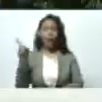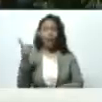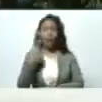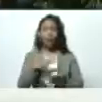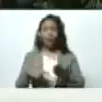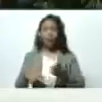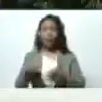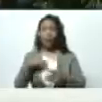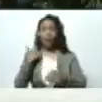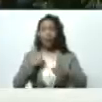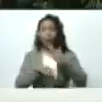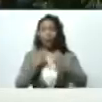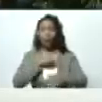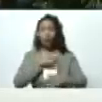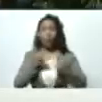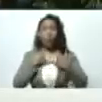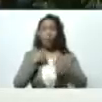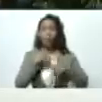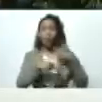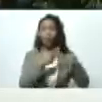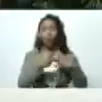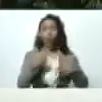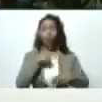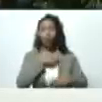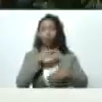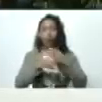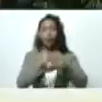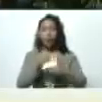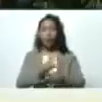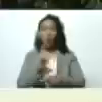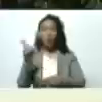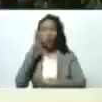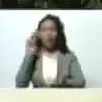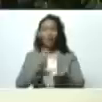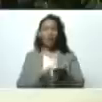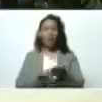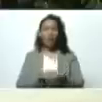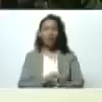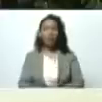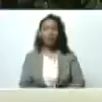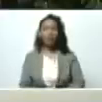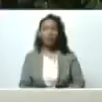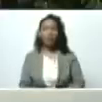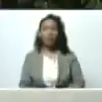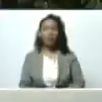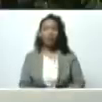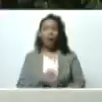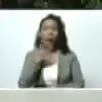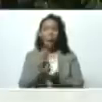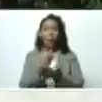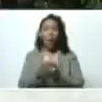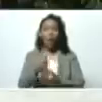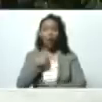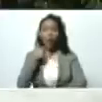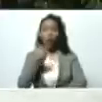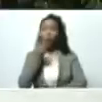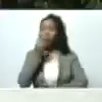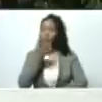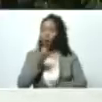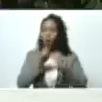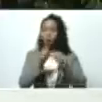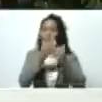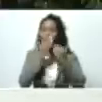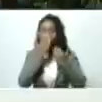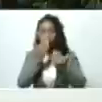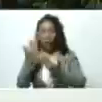vamos a producir nosotros que estamos produciendo esa es la verdad Ernesto a Monagas le digo bueno siguen adelante